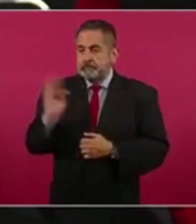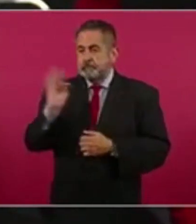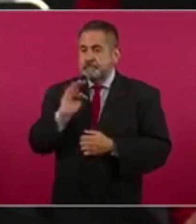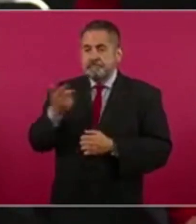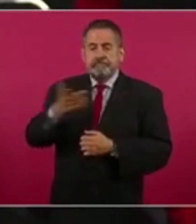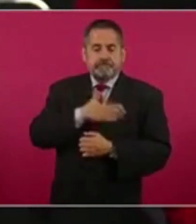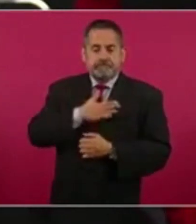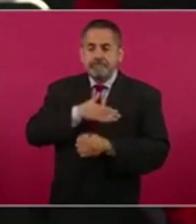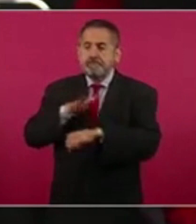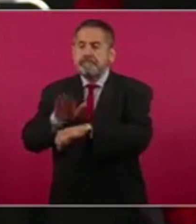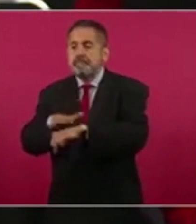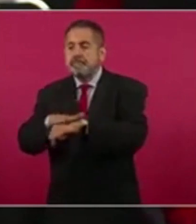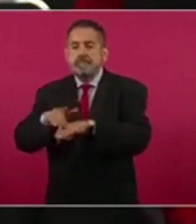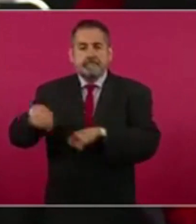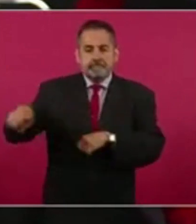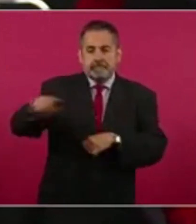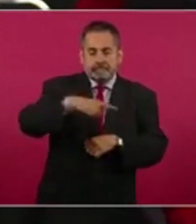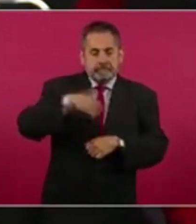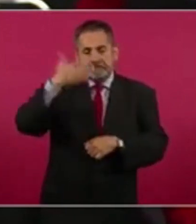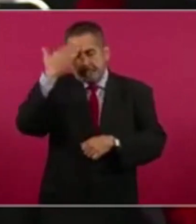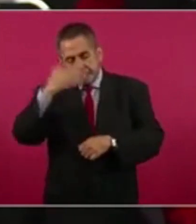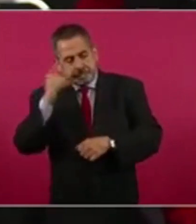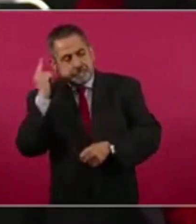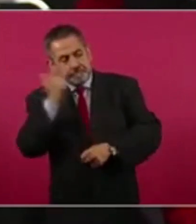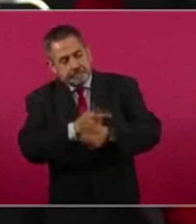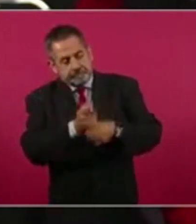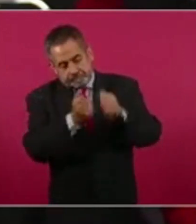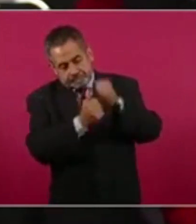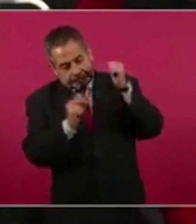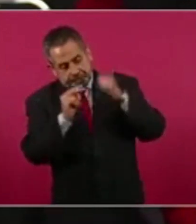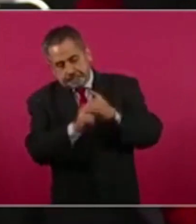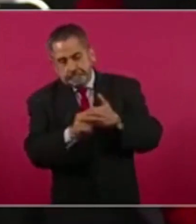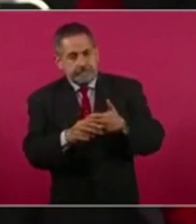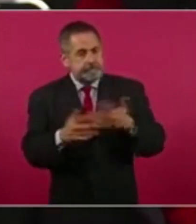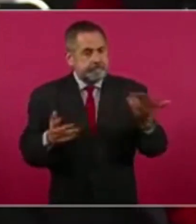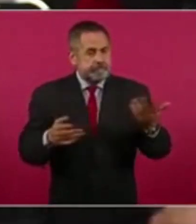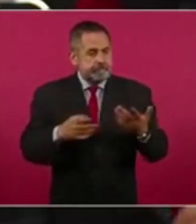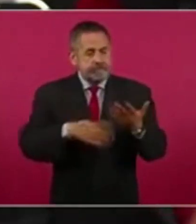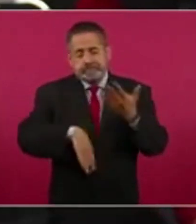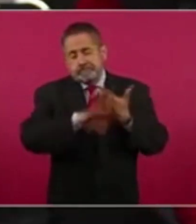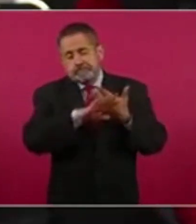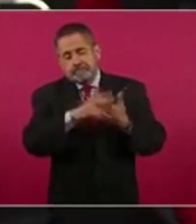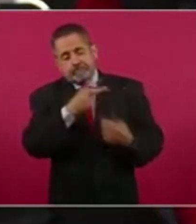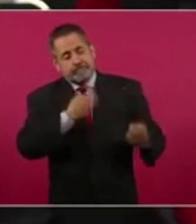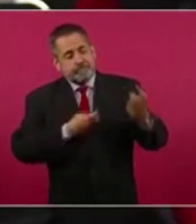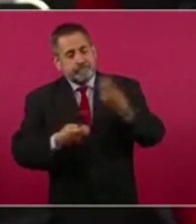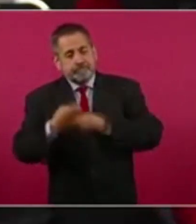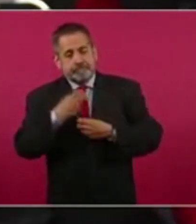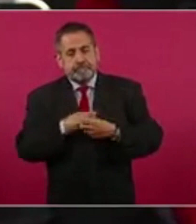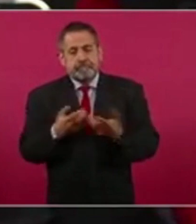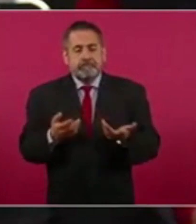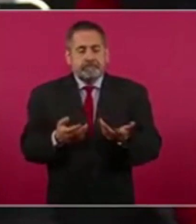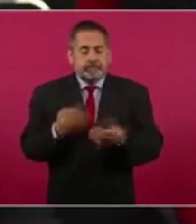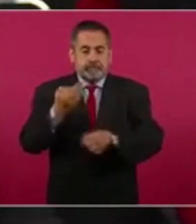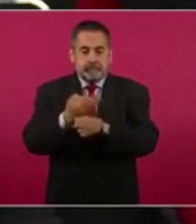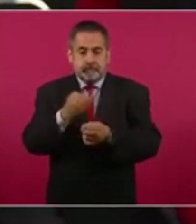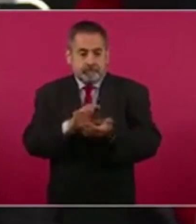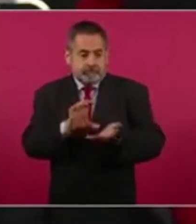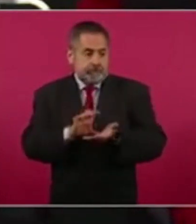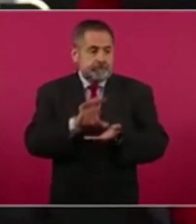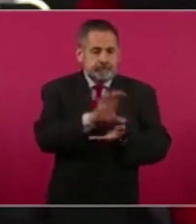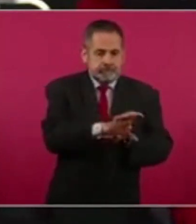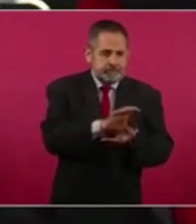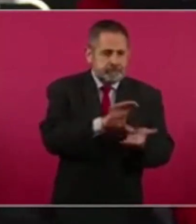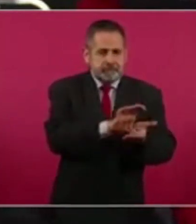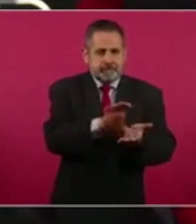se informe más, porque con todo este golpeteo ahora ya no se les da estos recursos a estos